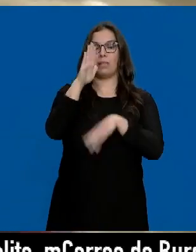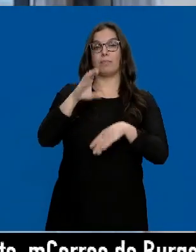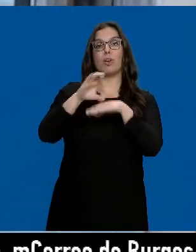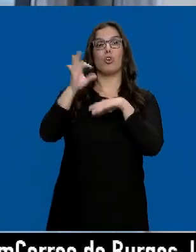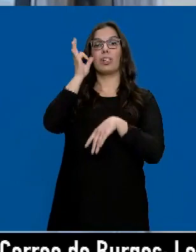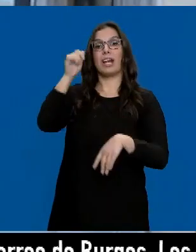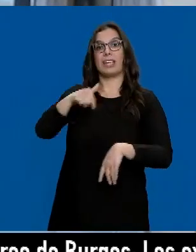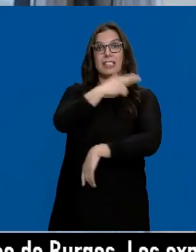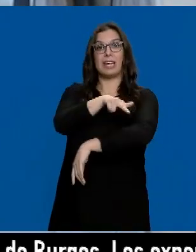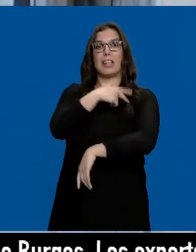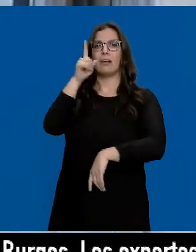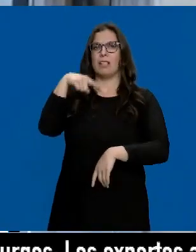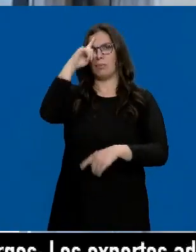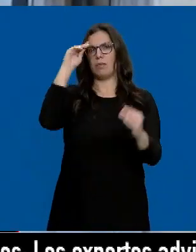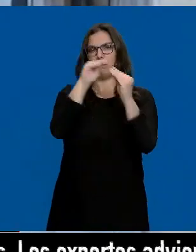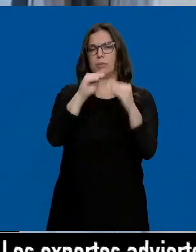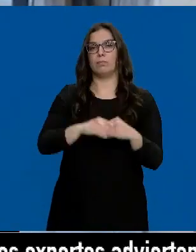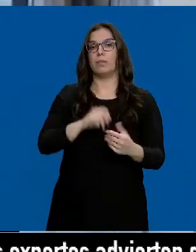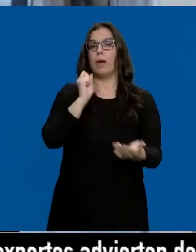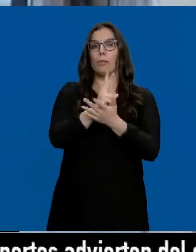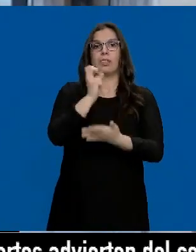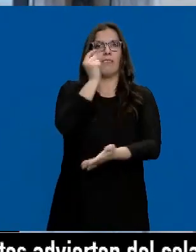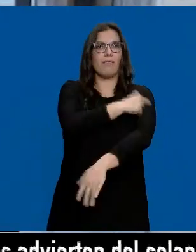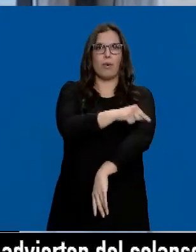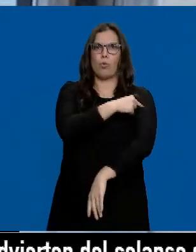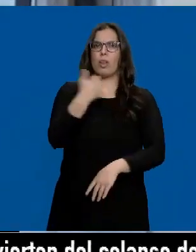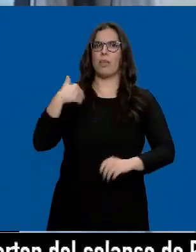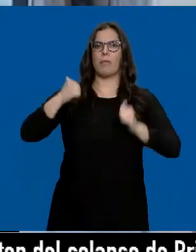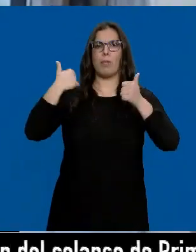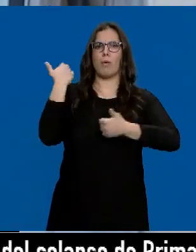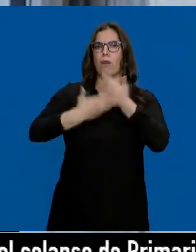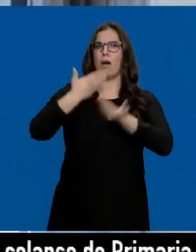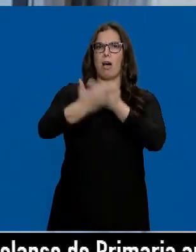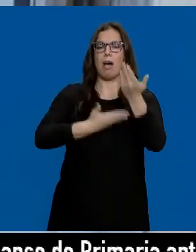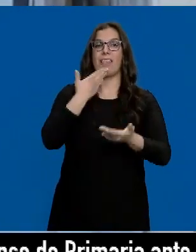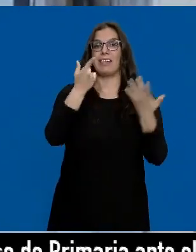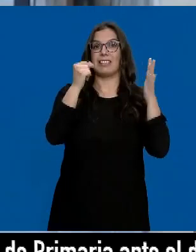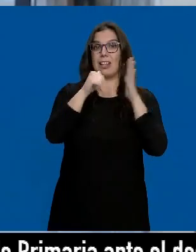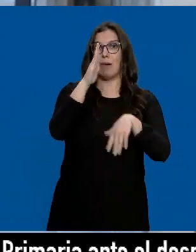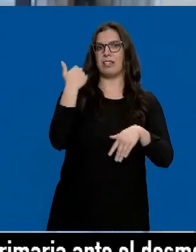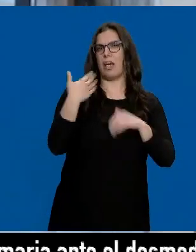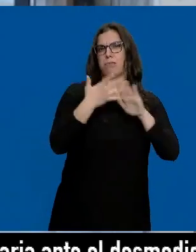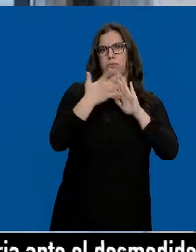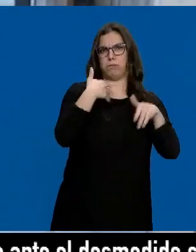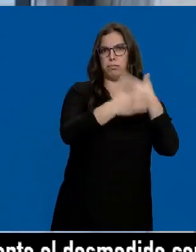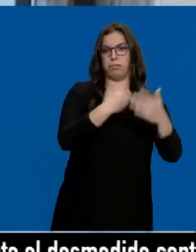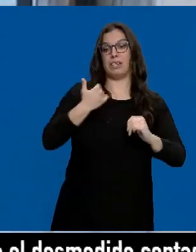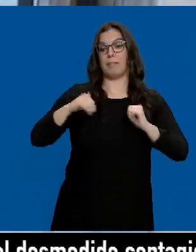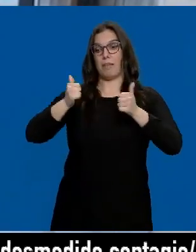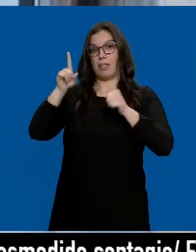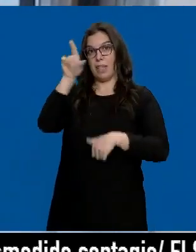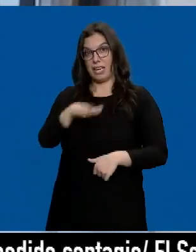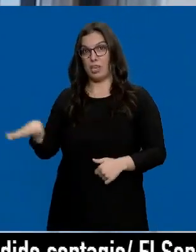respalda. La apuesta es vacunar y ya empezamos vacunando muy rápidamente a los mayores de 60 años. Empezamos ya con los niños